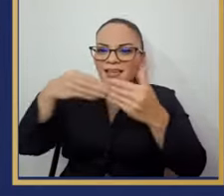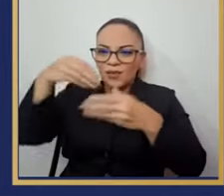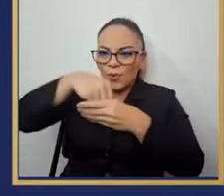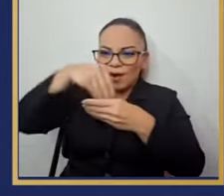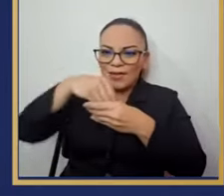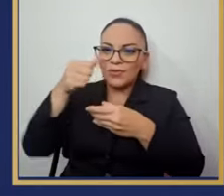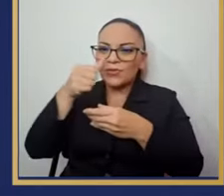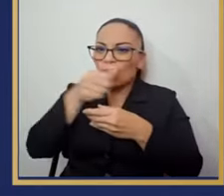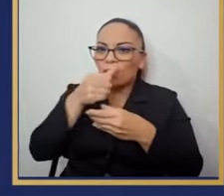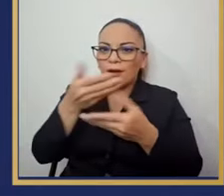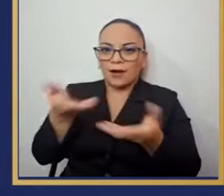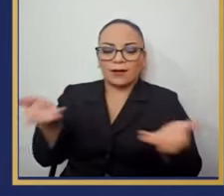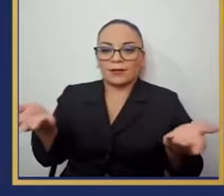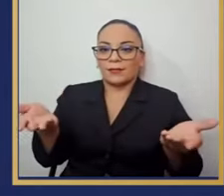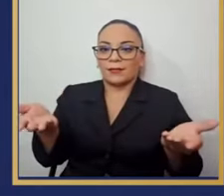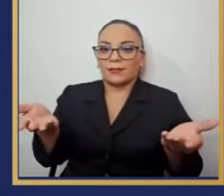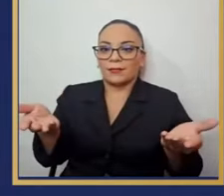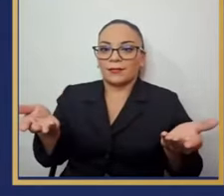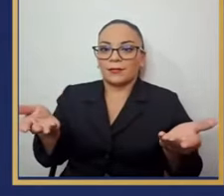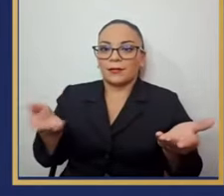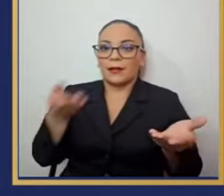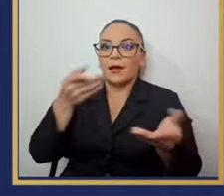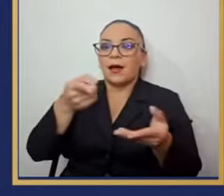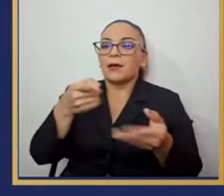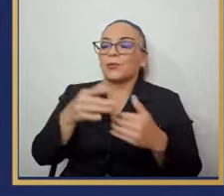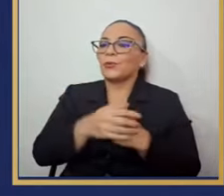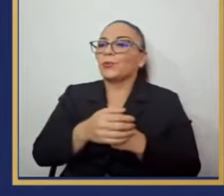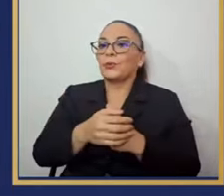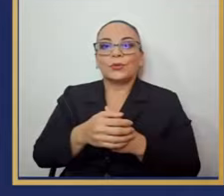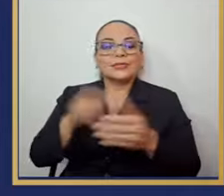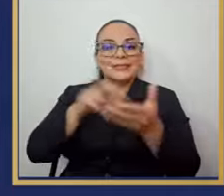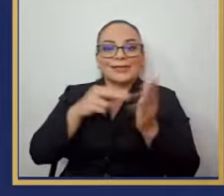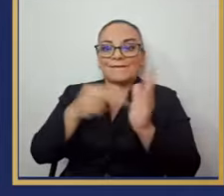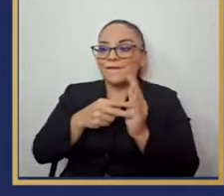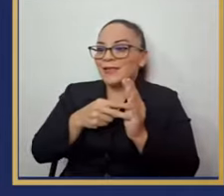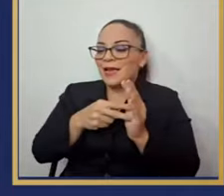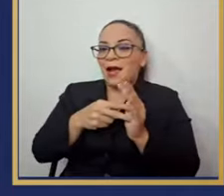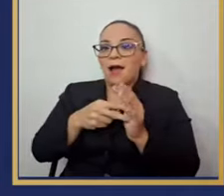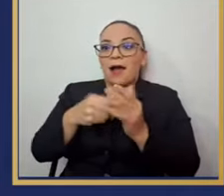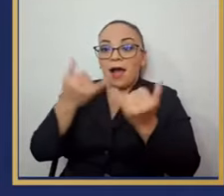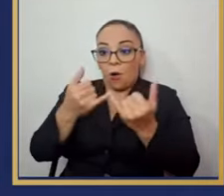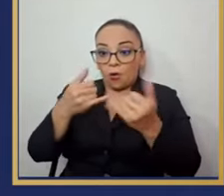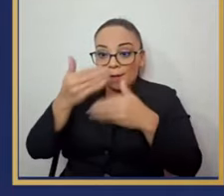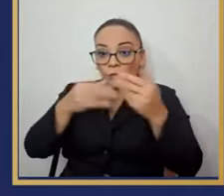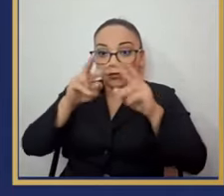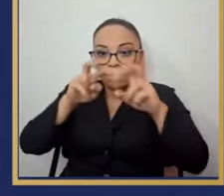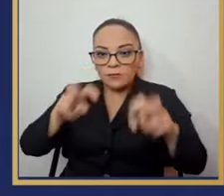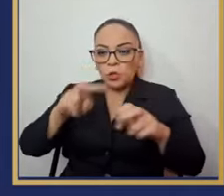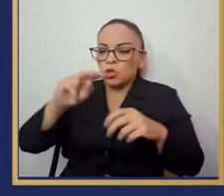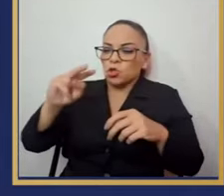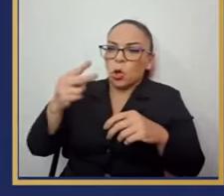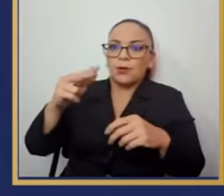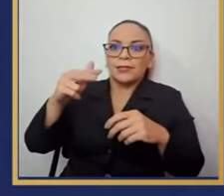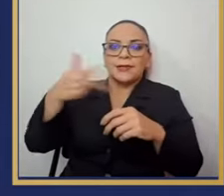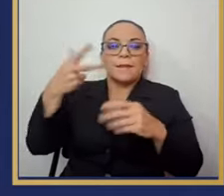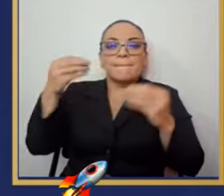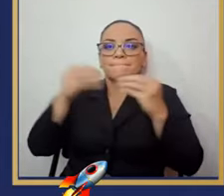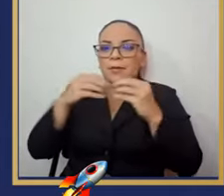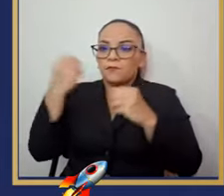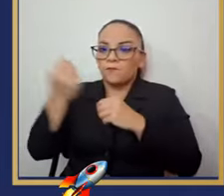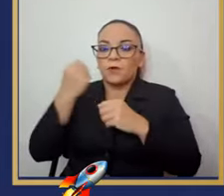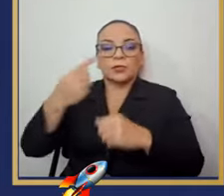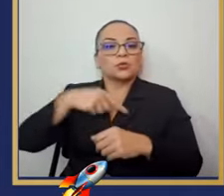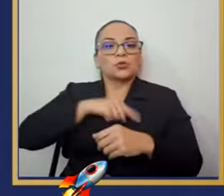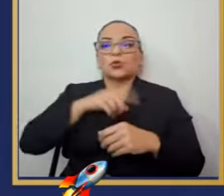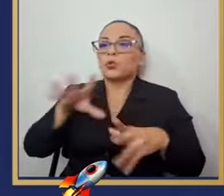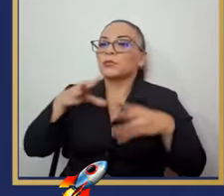que se duplique o triplique el proceso de revisión, pero no vamos a dejar entrar nada que ponga en